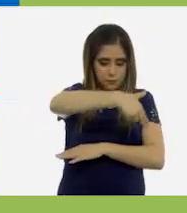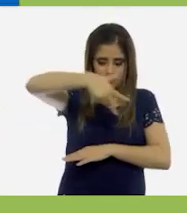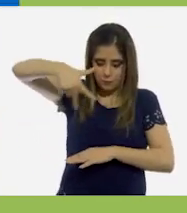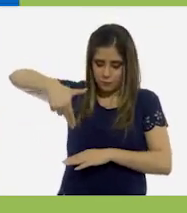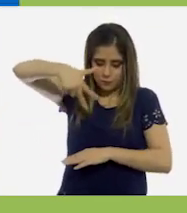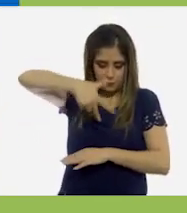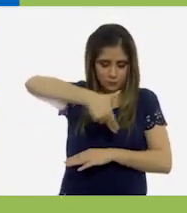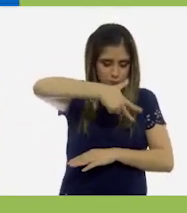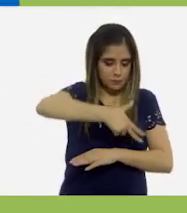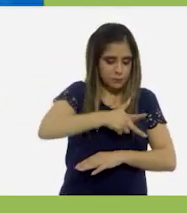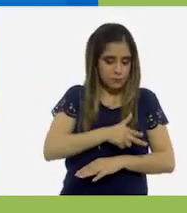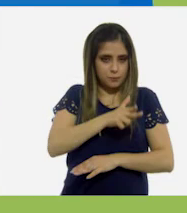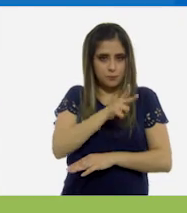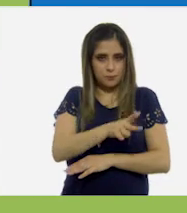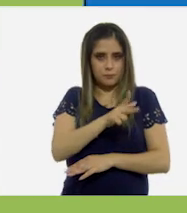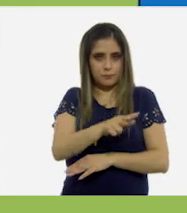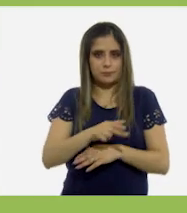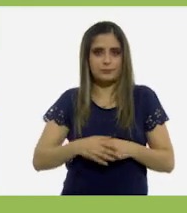las líneas marcadas.